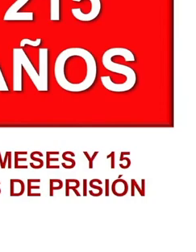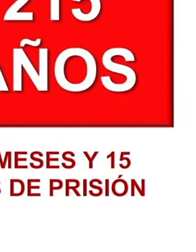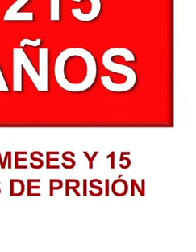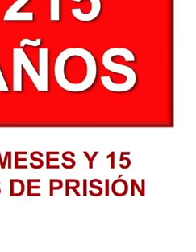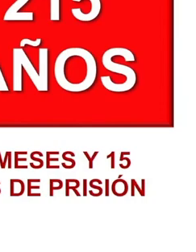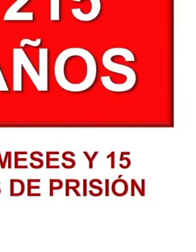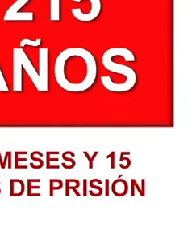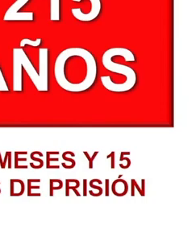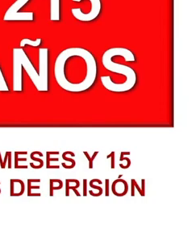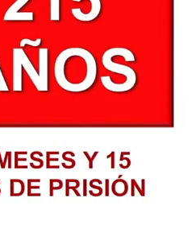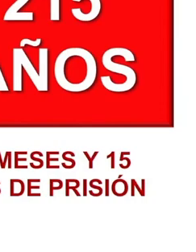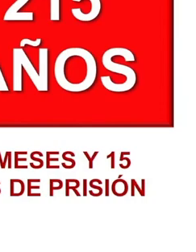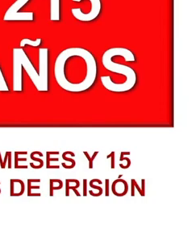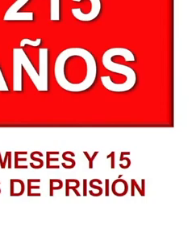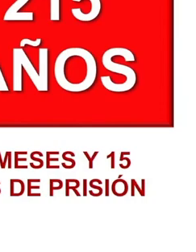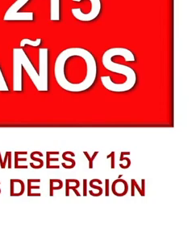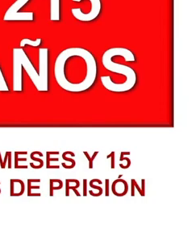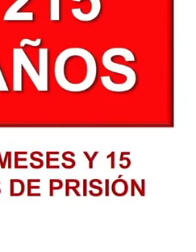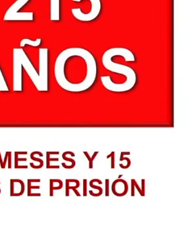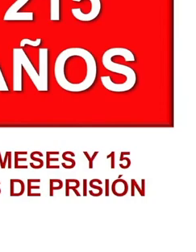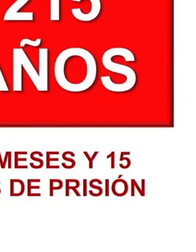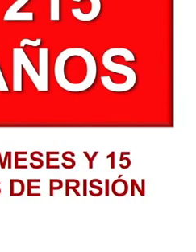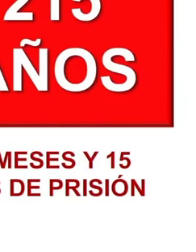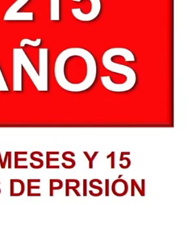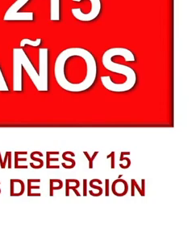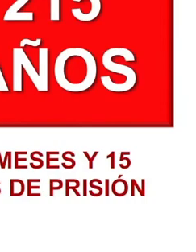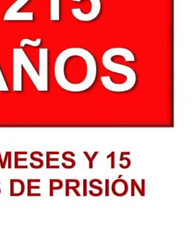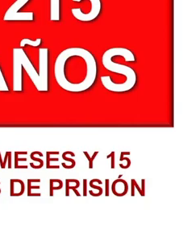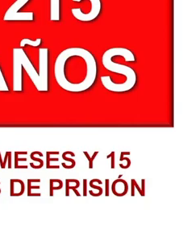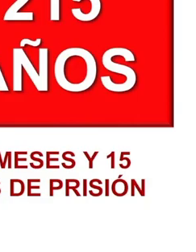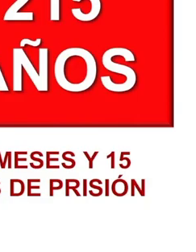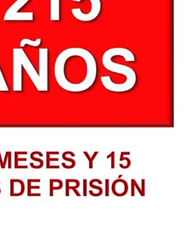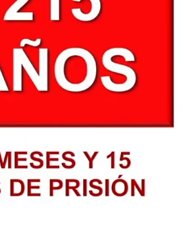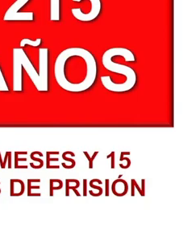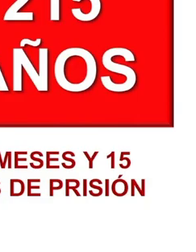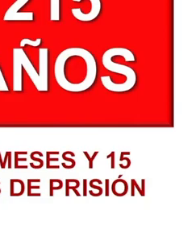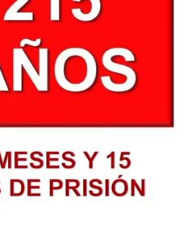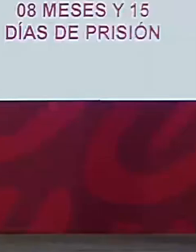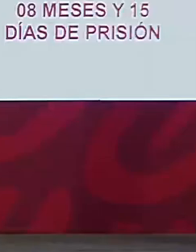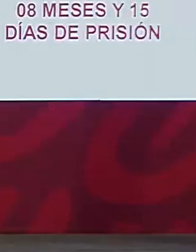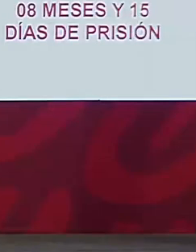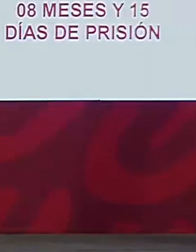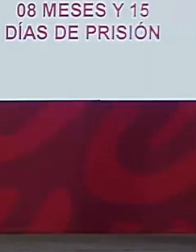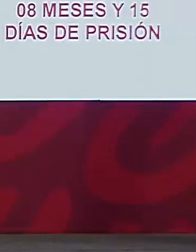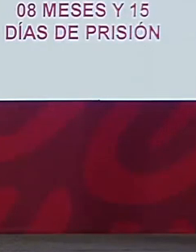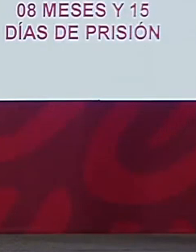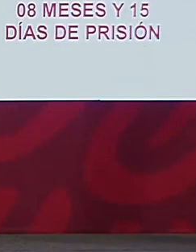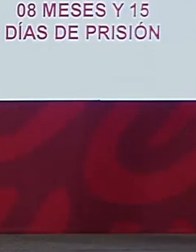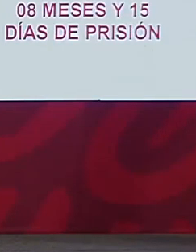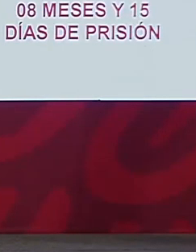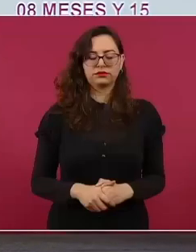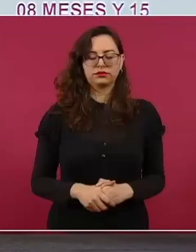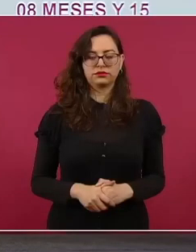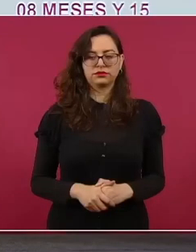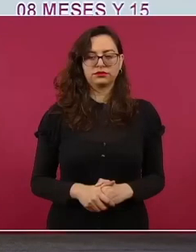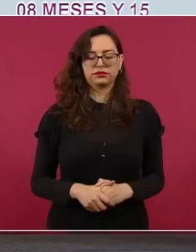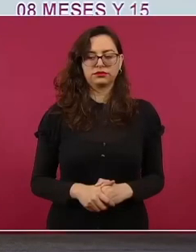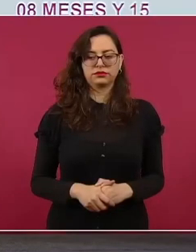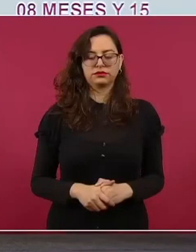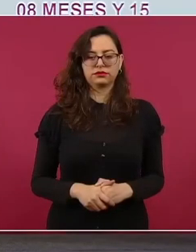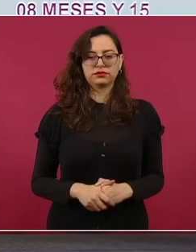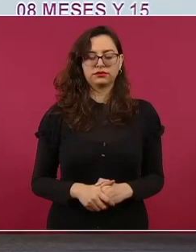homicidios, dos, tentativa de feminicidio, tentativa de homicidio en contra de agentes